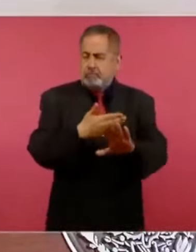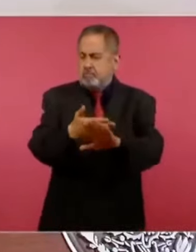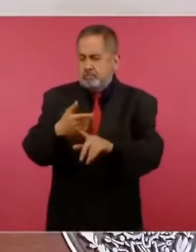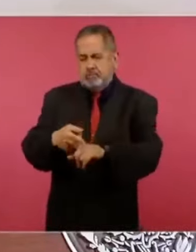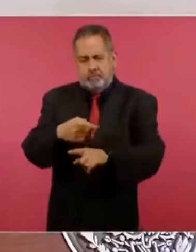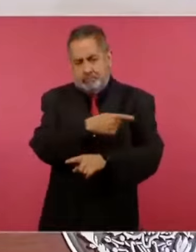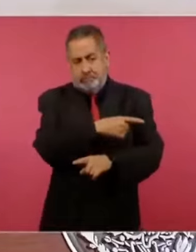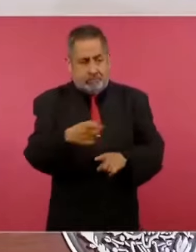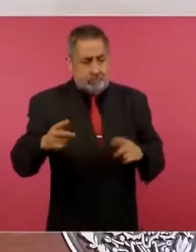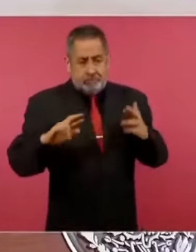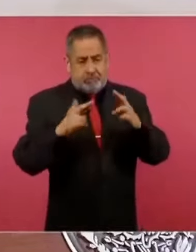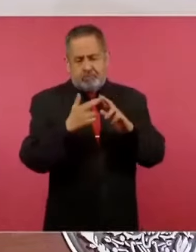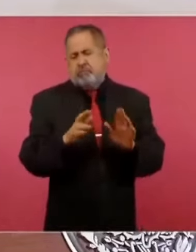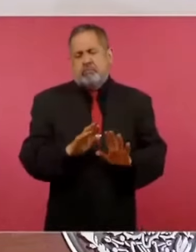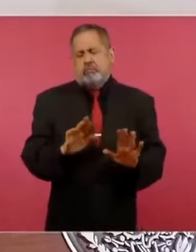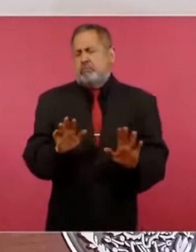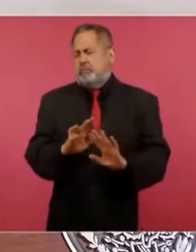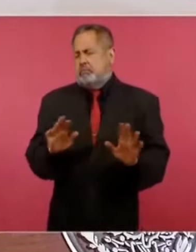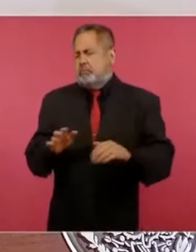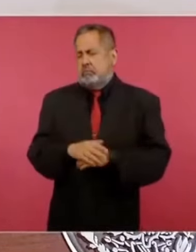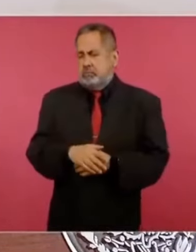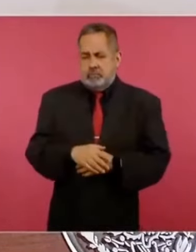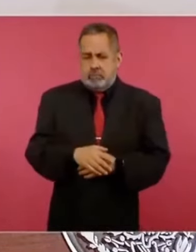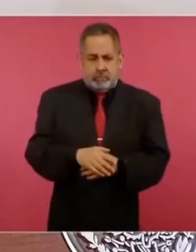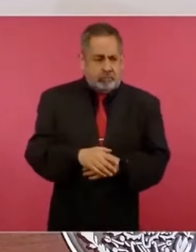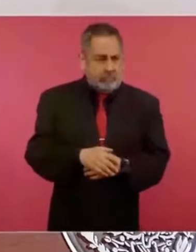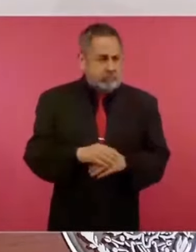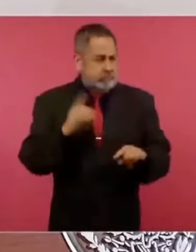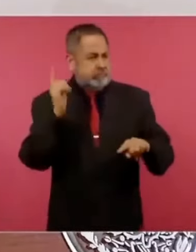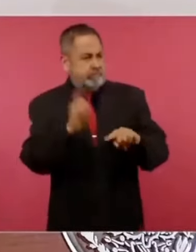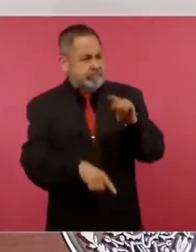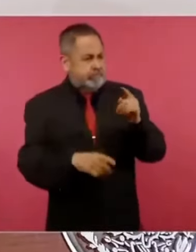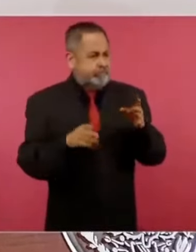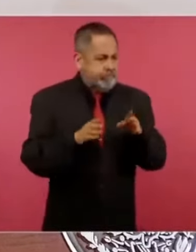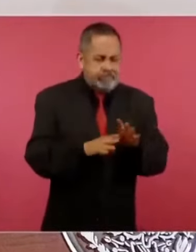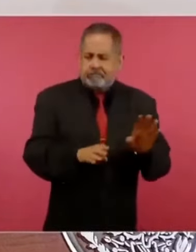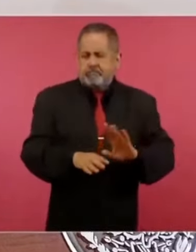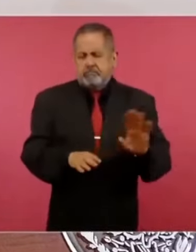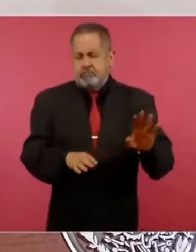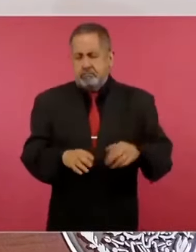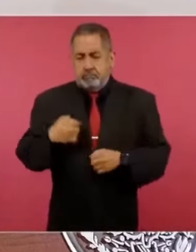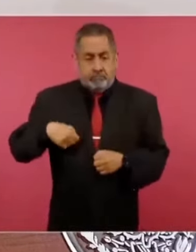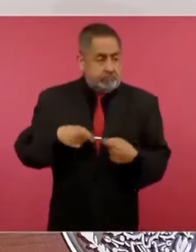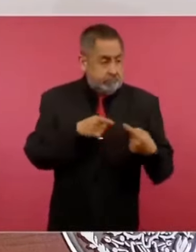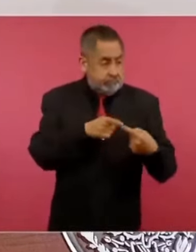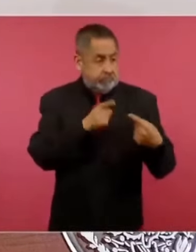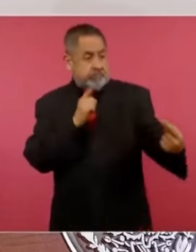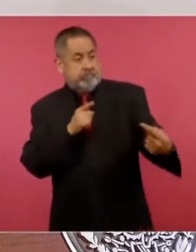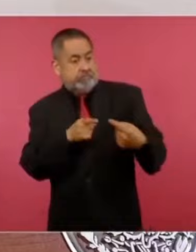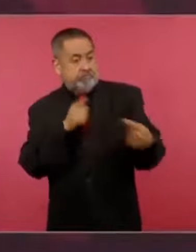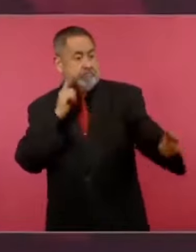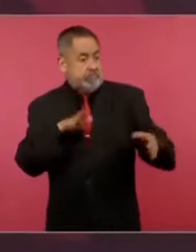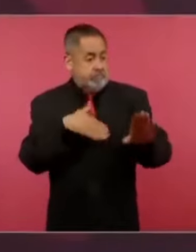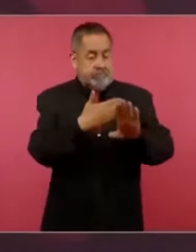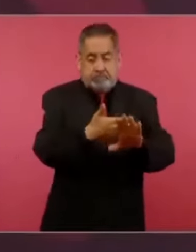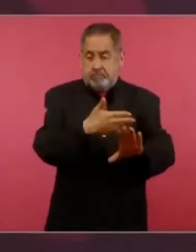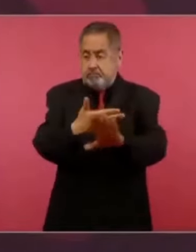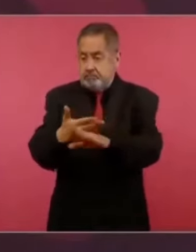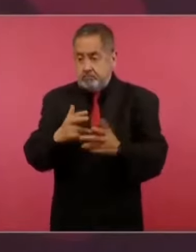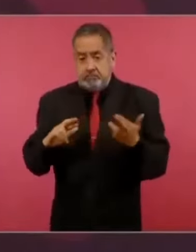nos oponemos, no estamos en contra de ninguna religión.